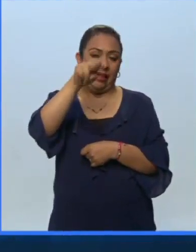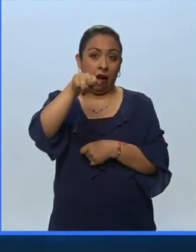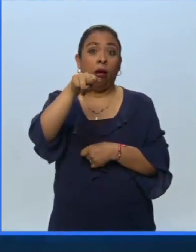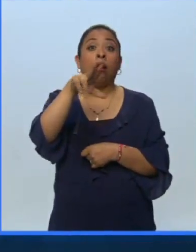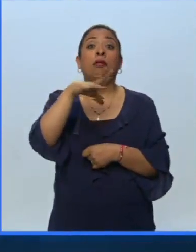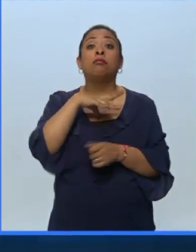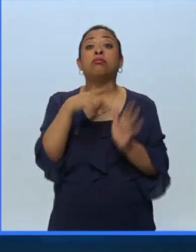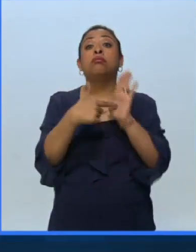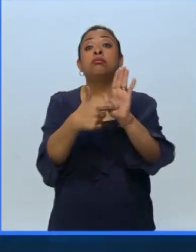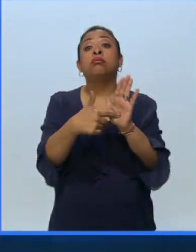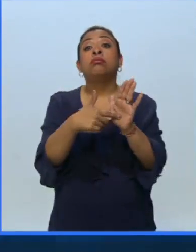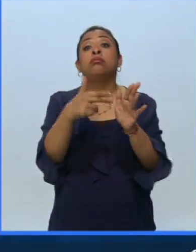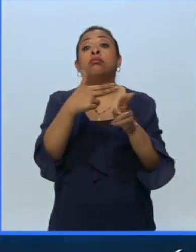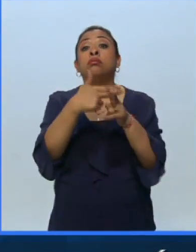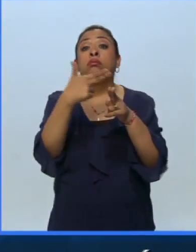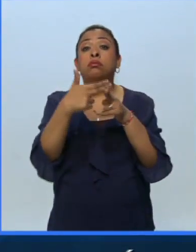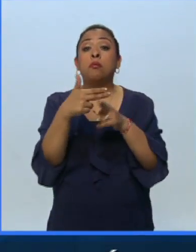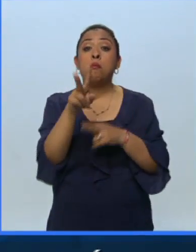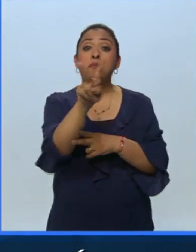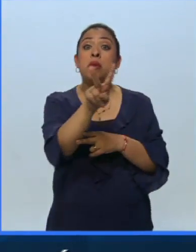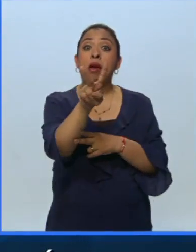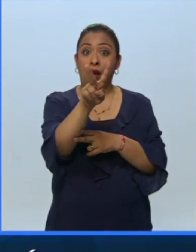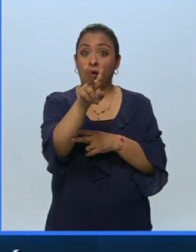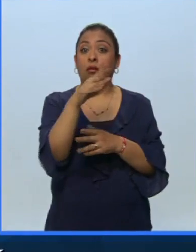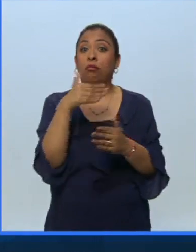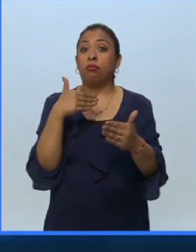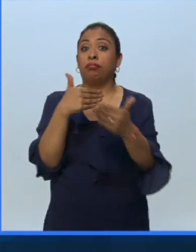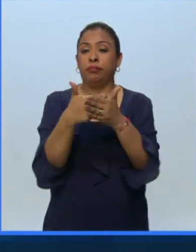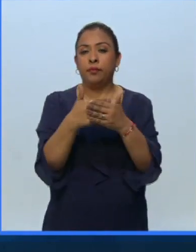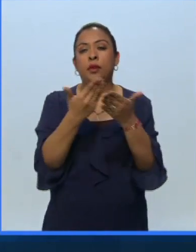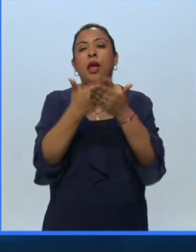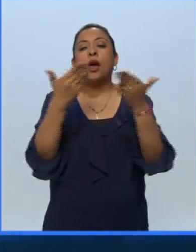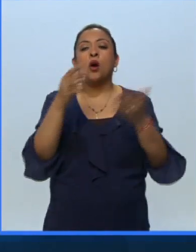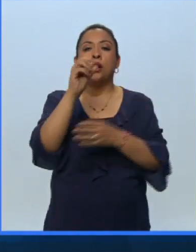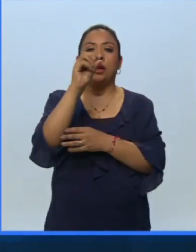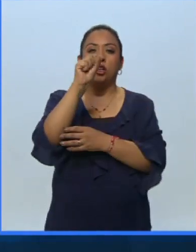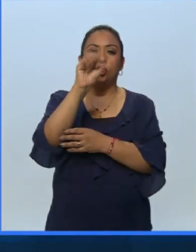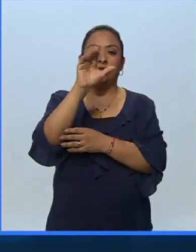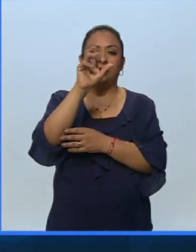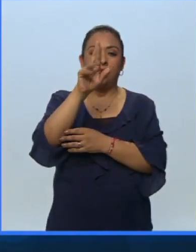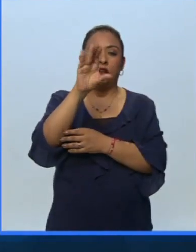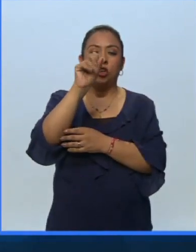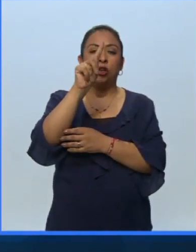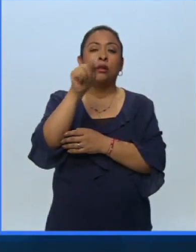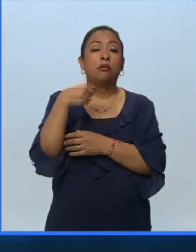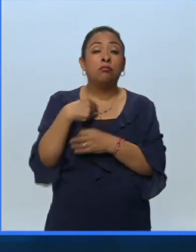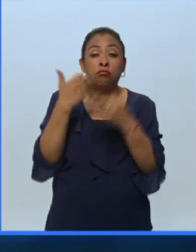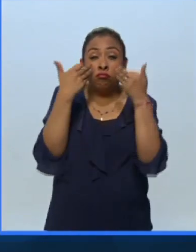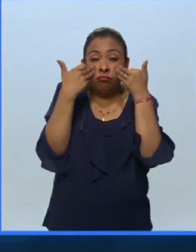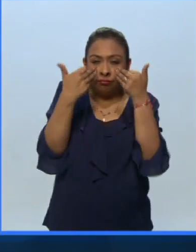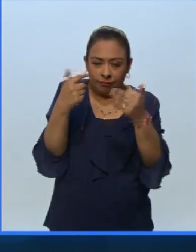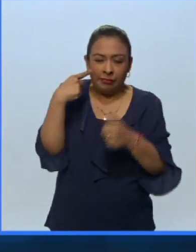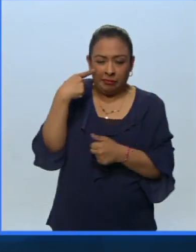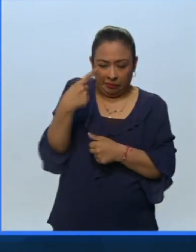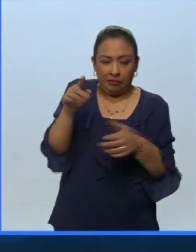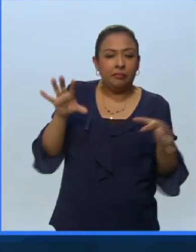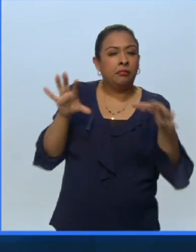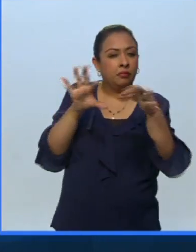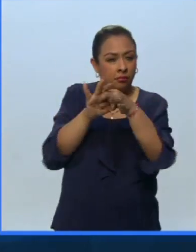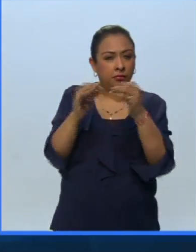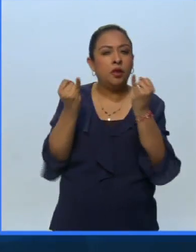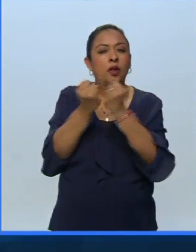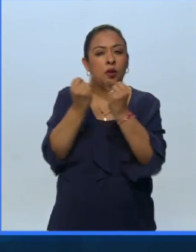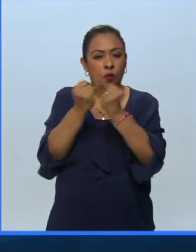presentar hasta el próximo viernes. Ahora nos vamos con Oscar Cortés, quien fue testigo de algo que verán, está conectado también